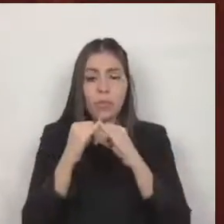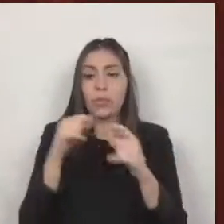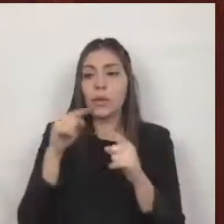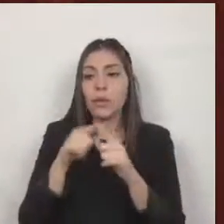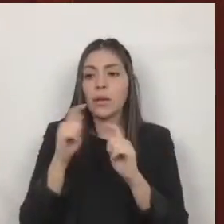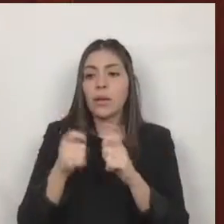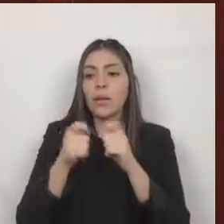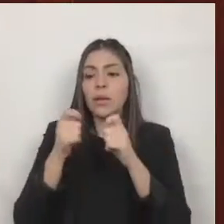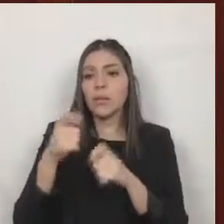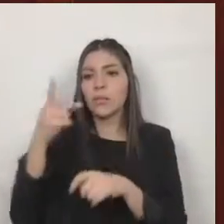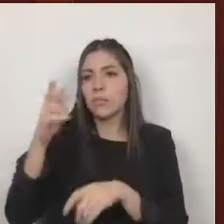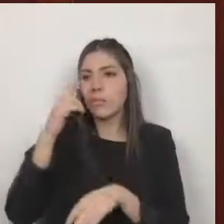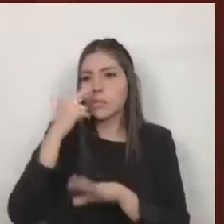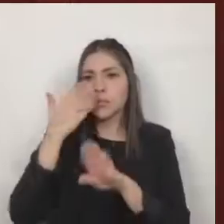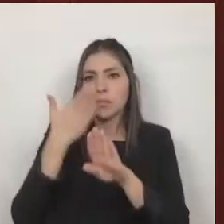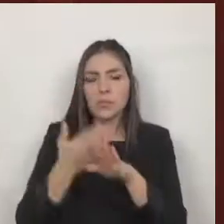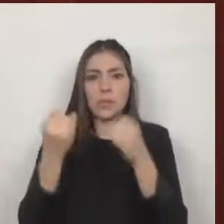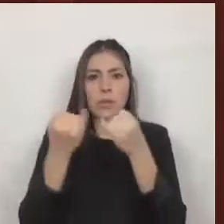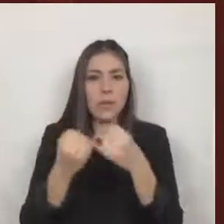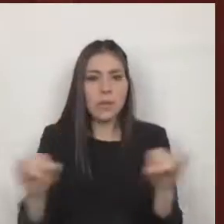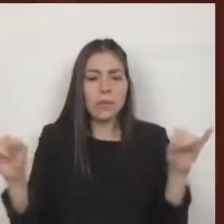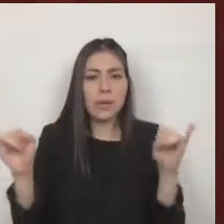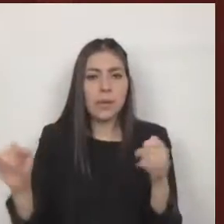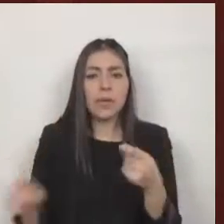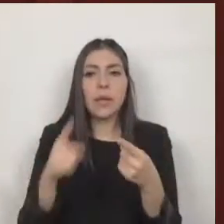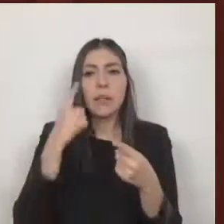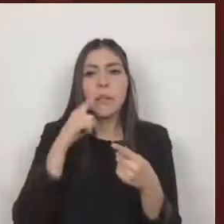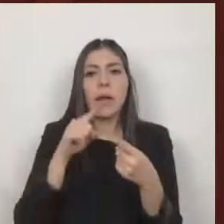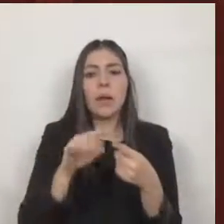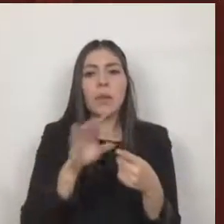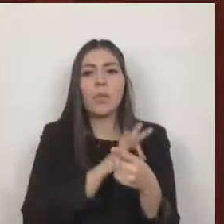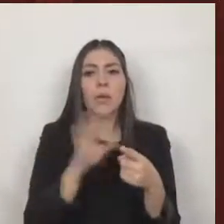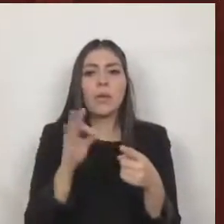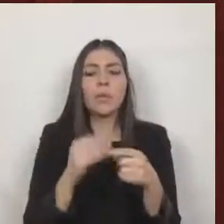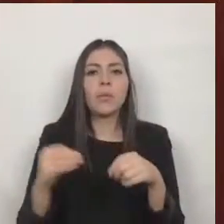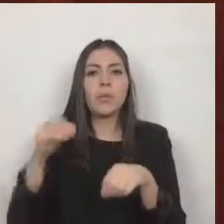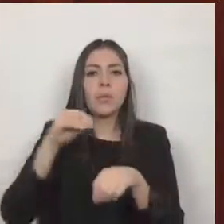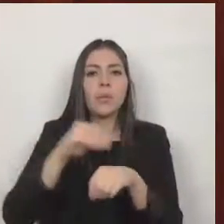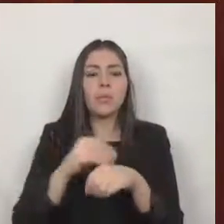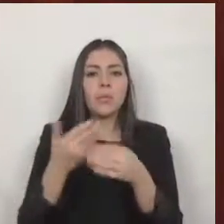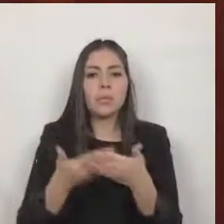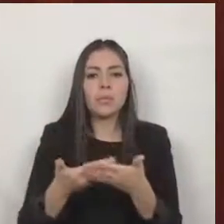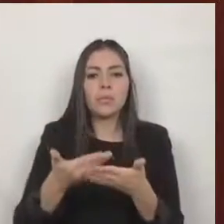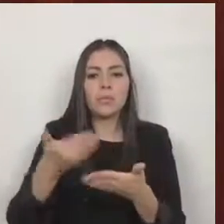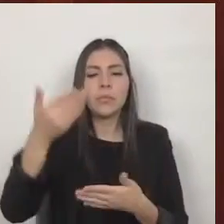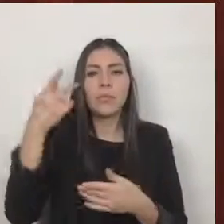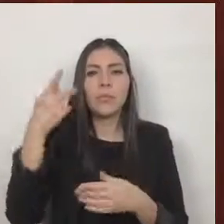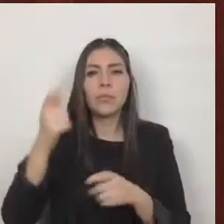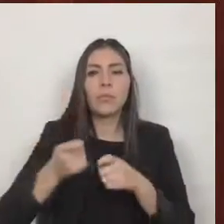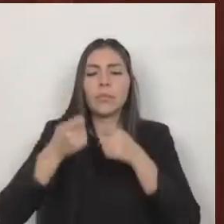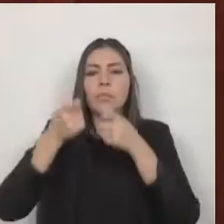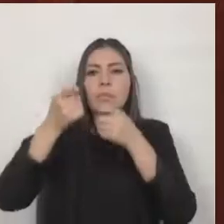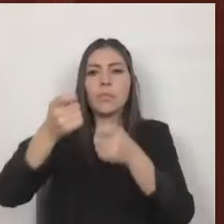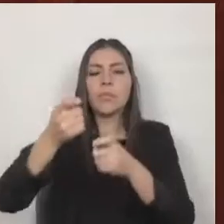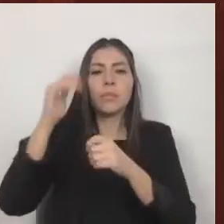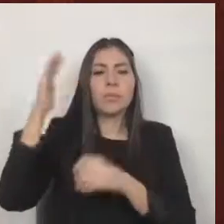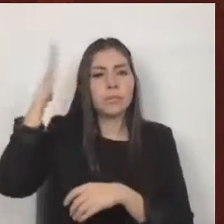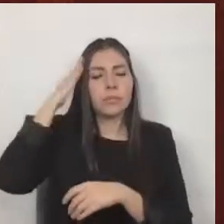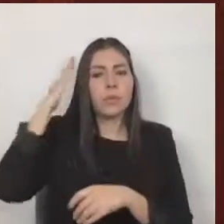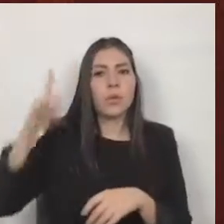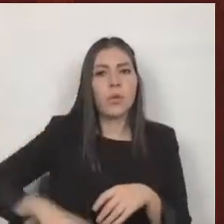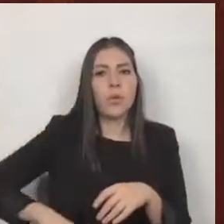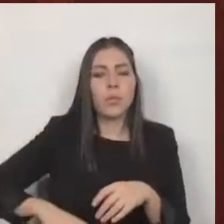que permitan uno la integración del documento rector de la actividad gubernamental formulando y